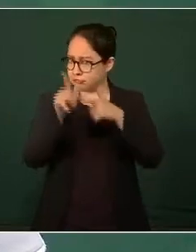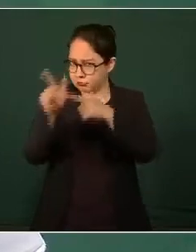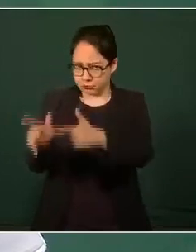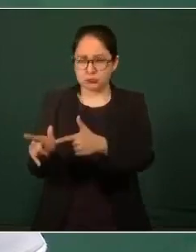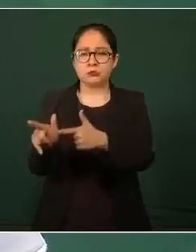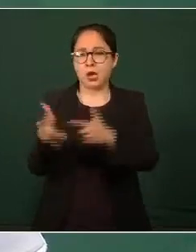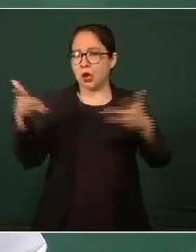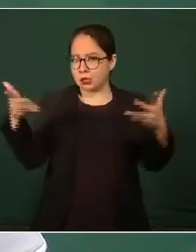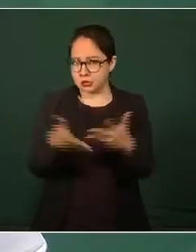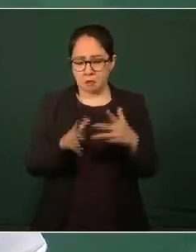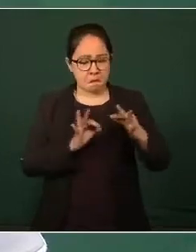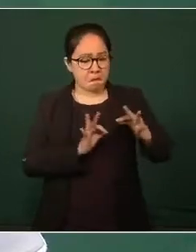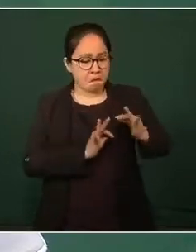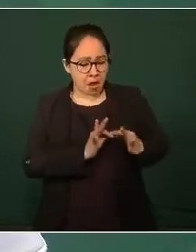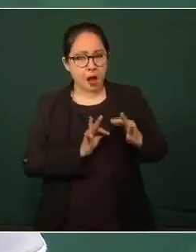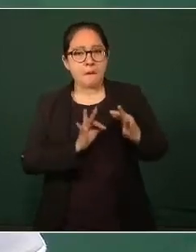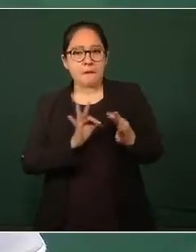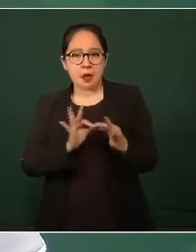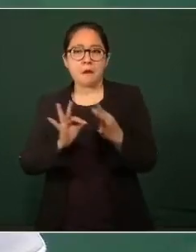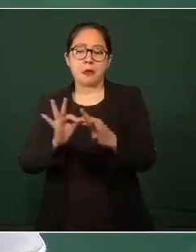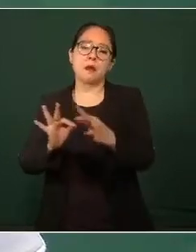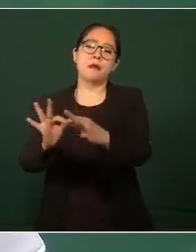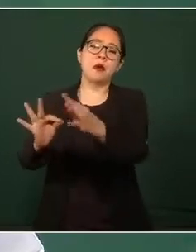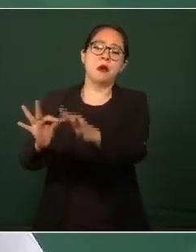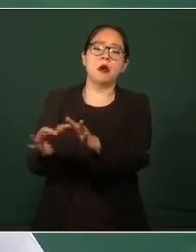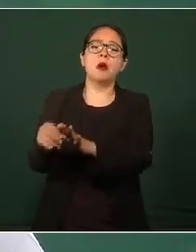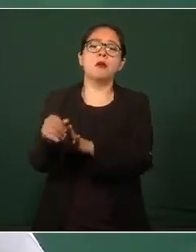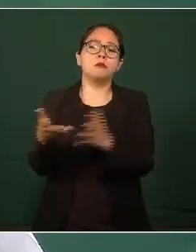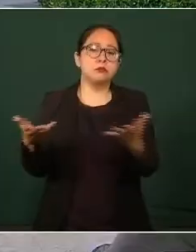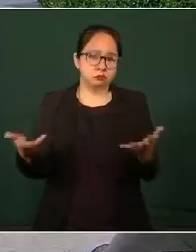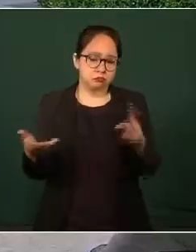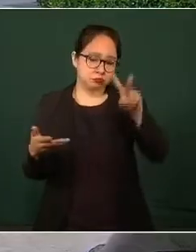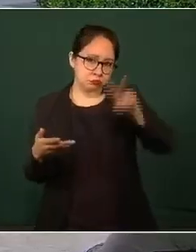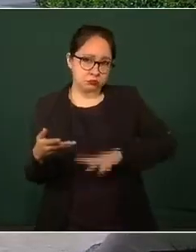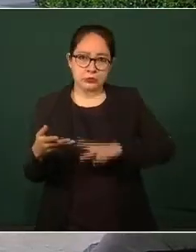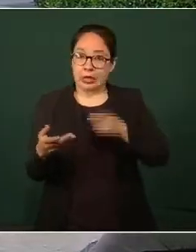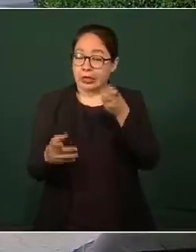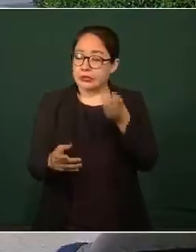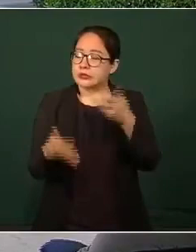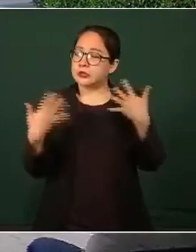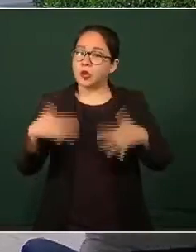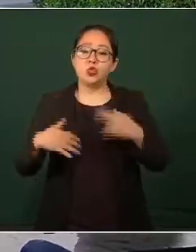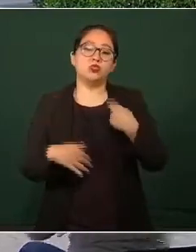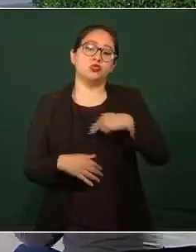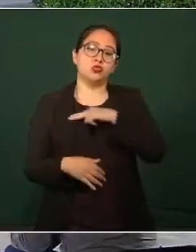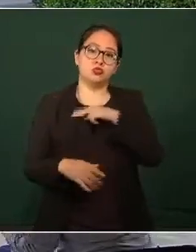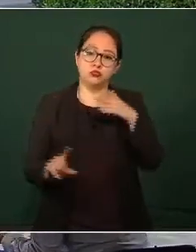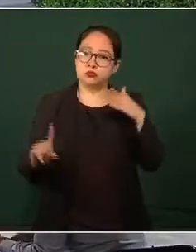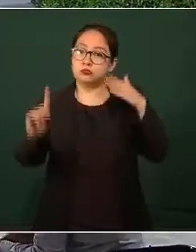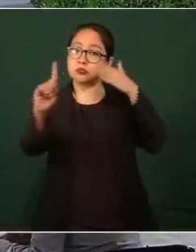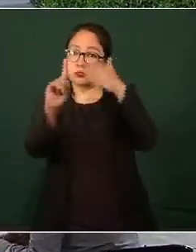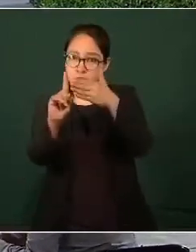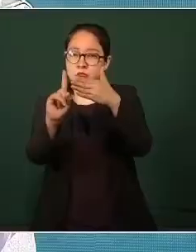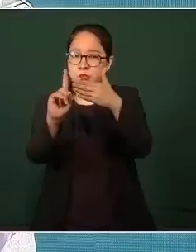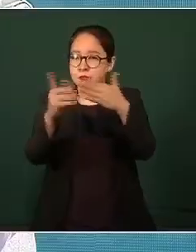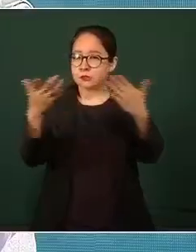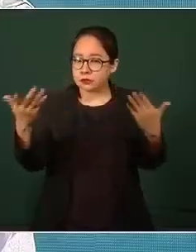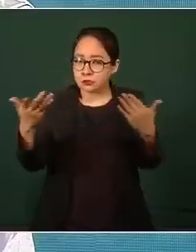con el propósito con la meta